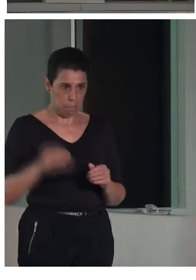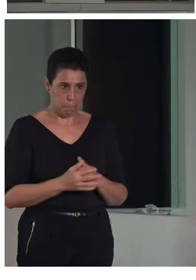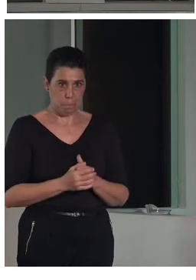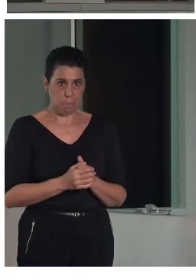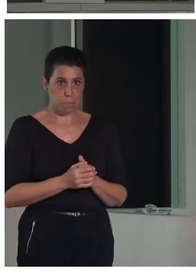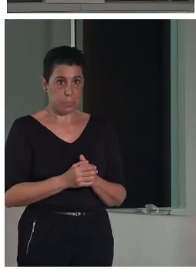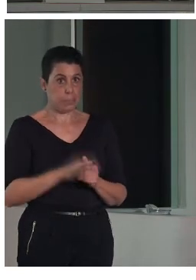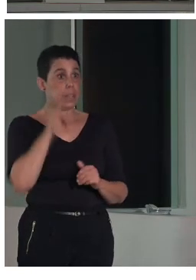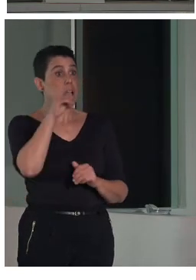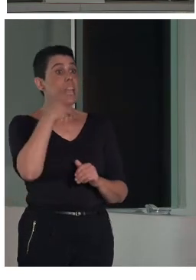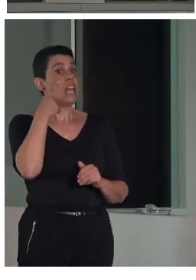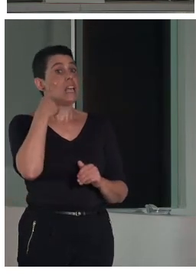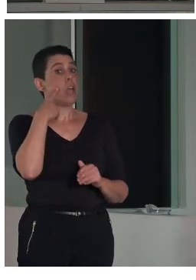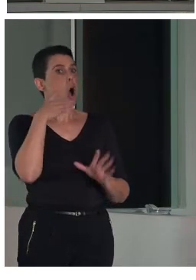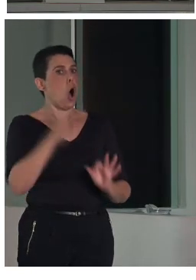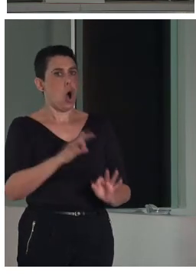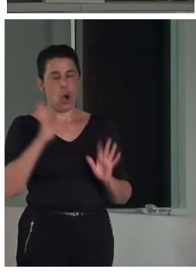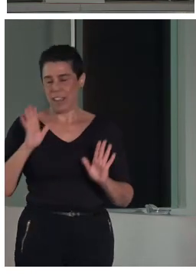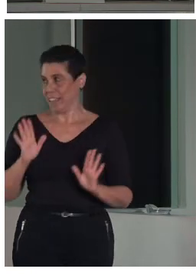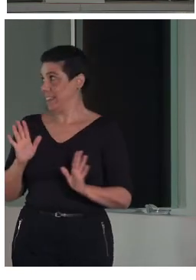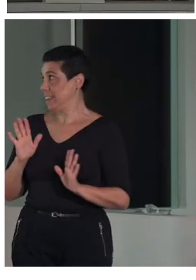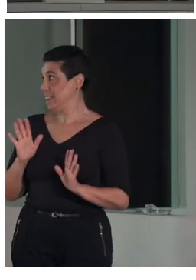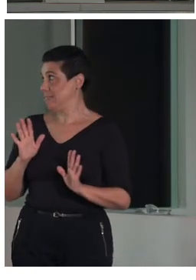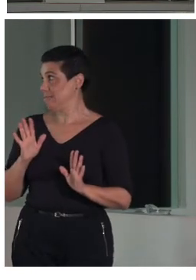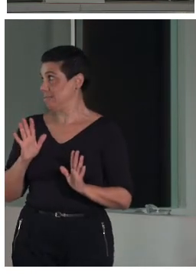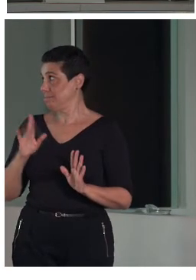ese es el original del que partimos